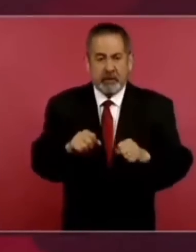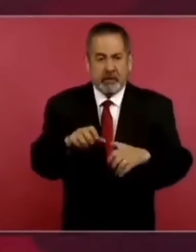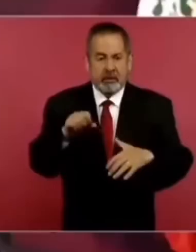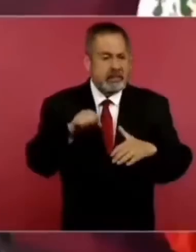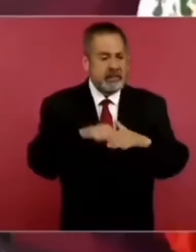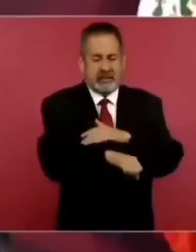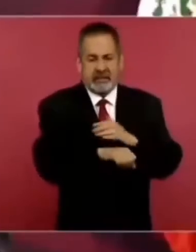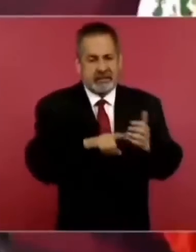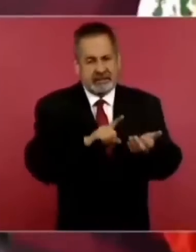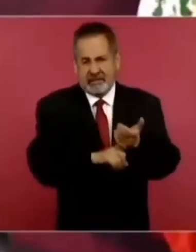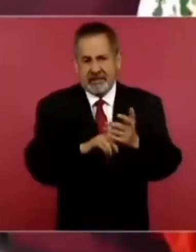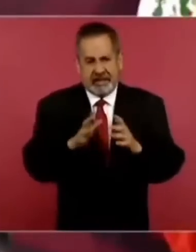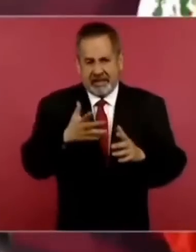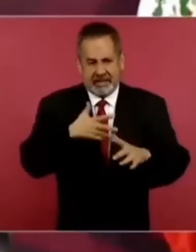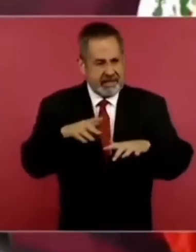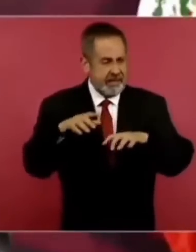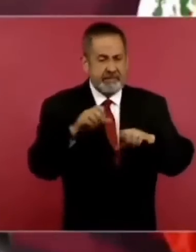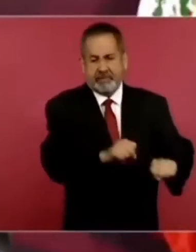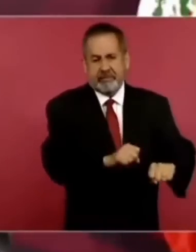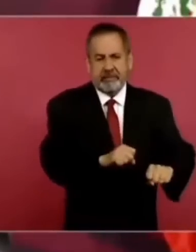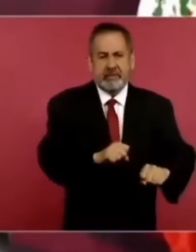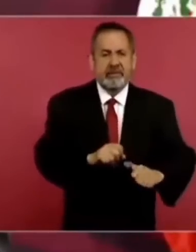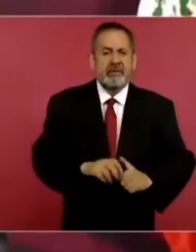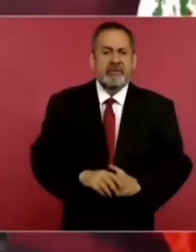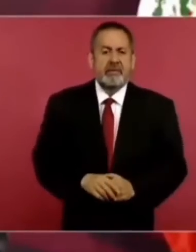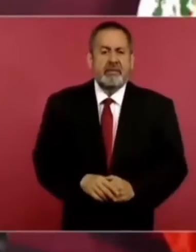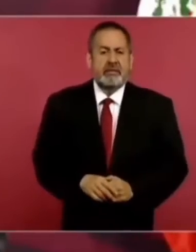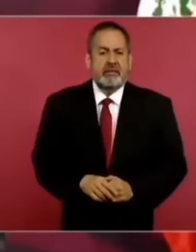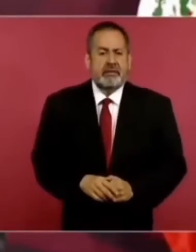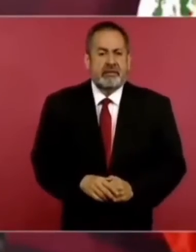ya se tiene a los detenidos de